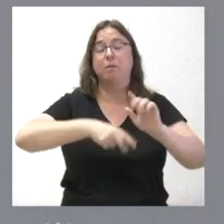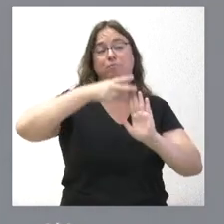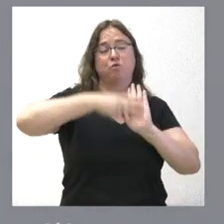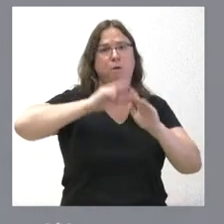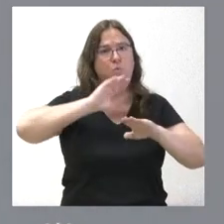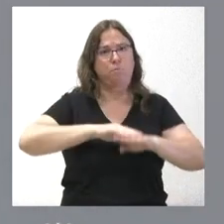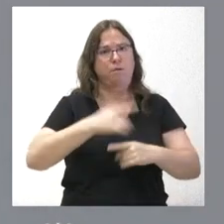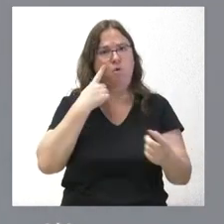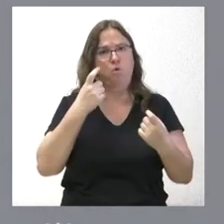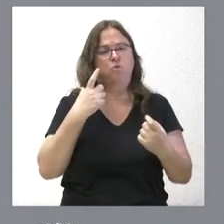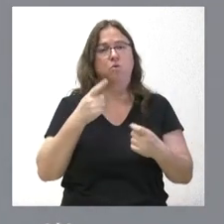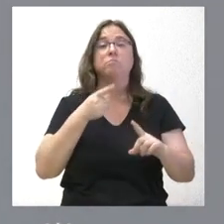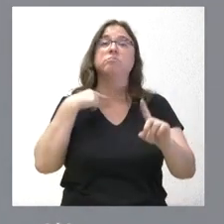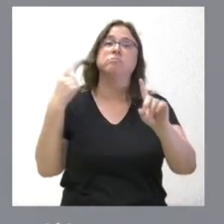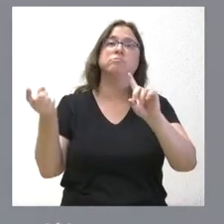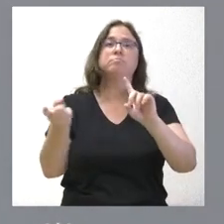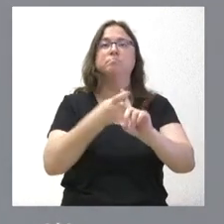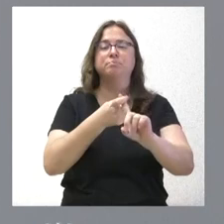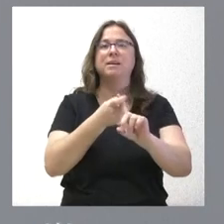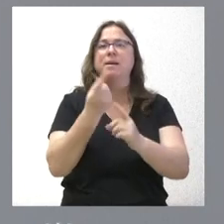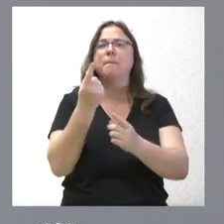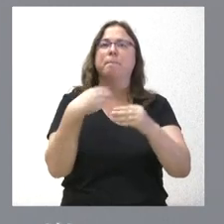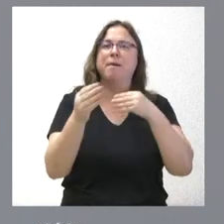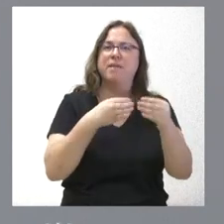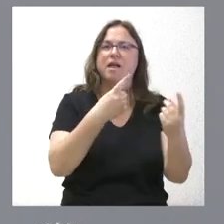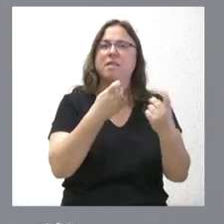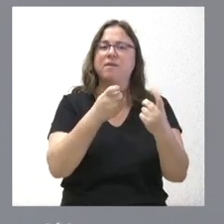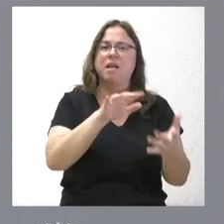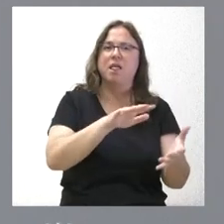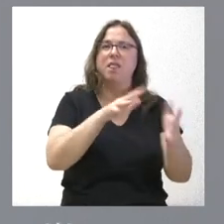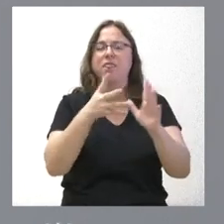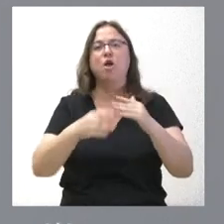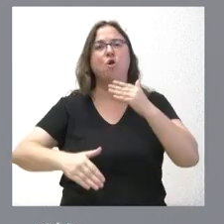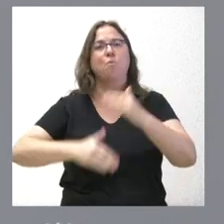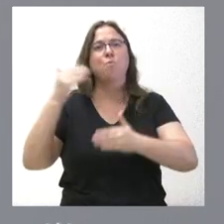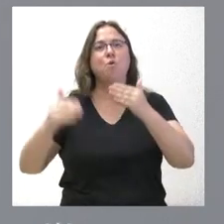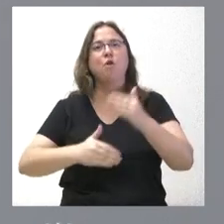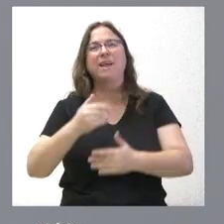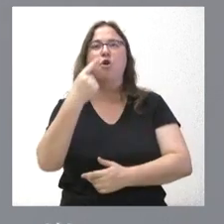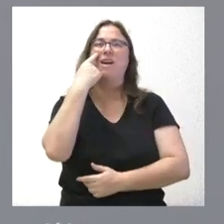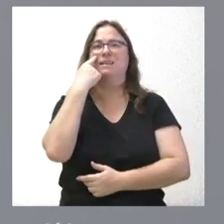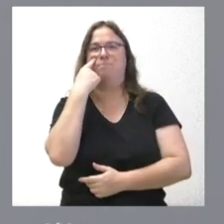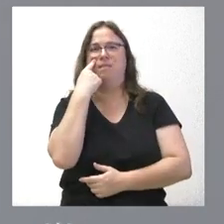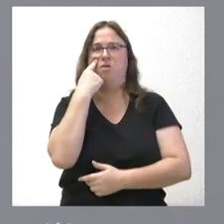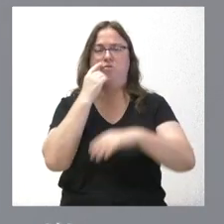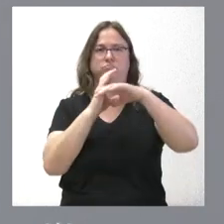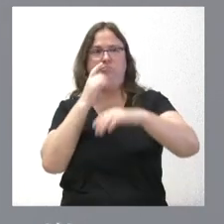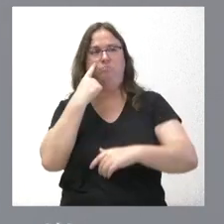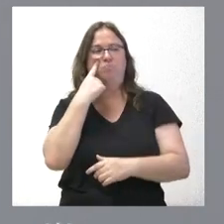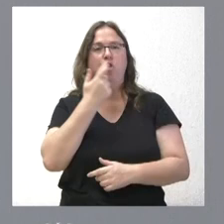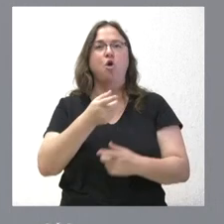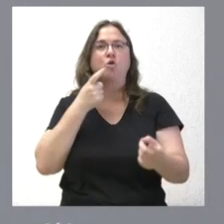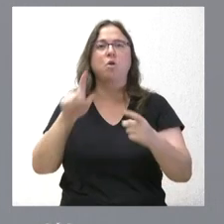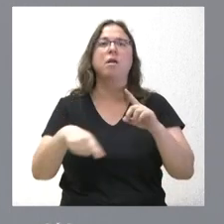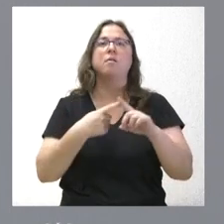Con ello se va a conseguir adquirir material necesario para la modernización y digitalización de la inspección del transporte y se van a adquirir 32